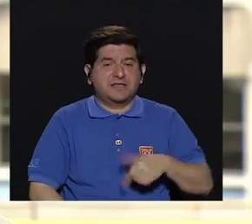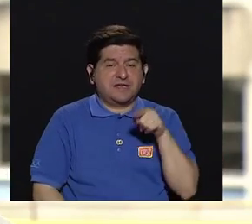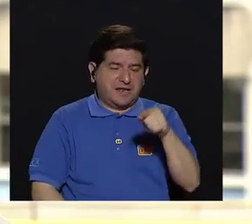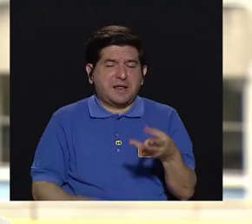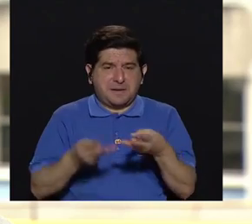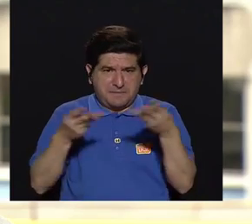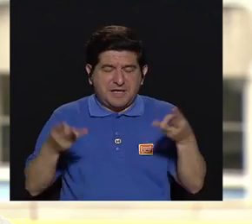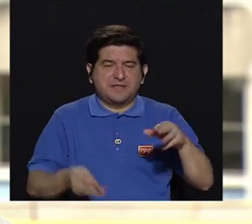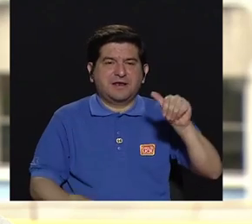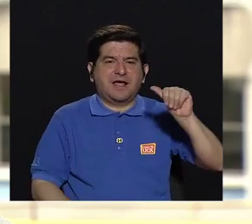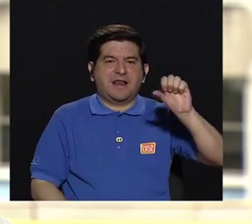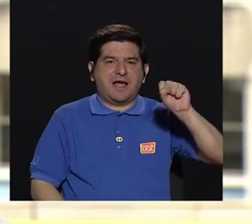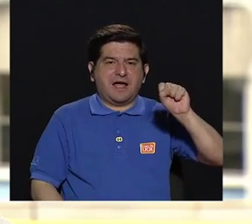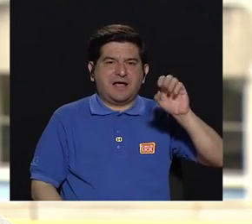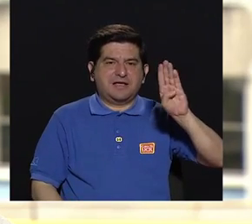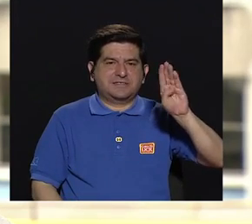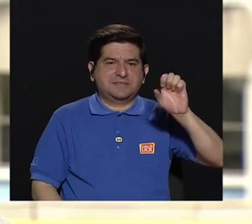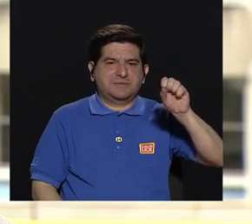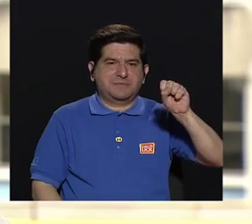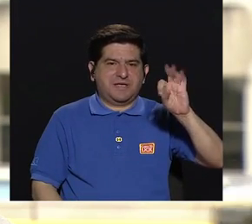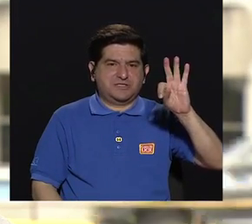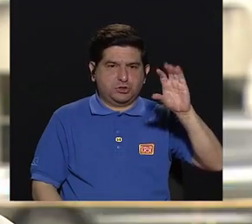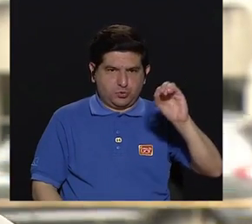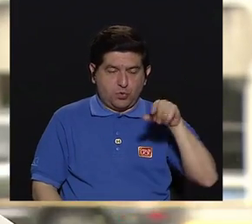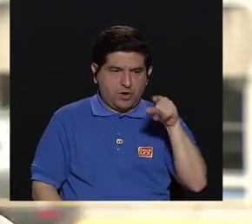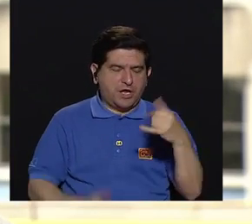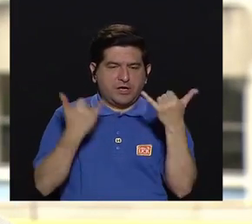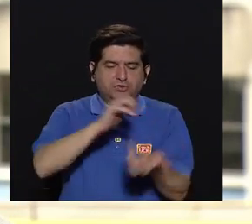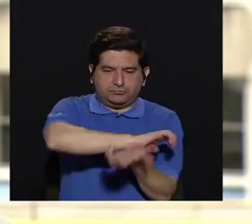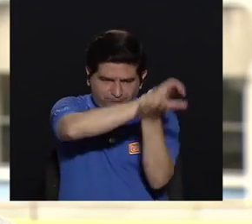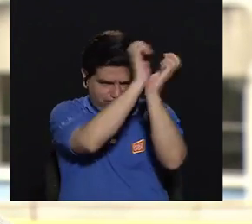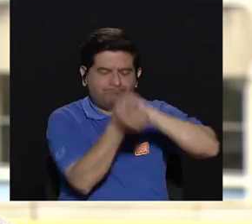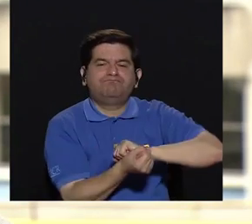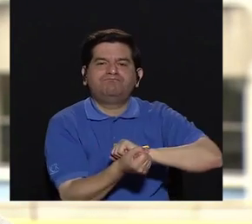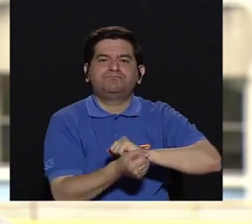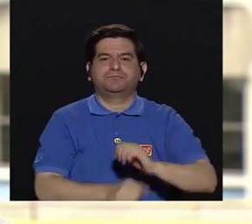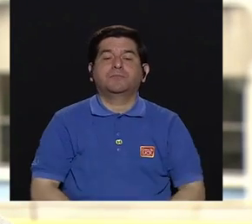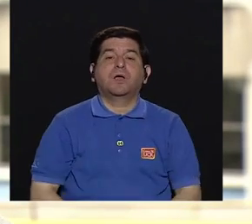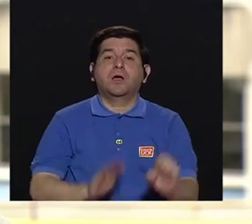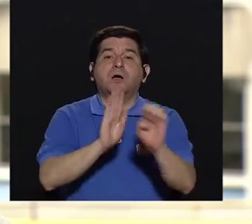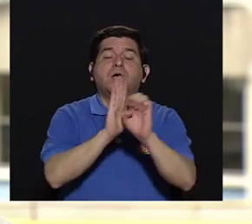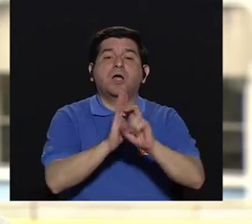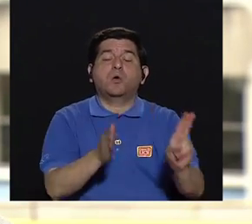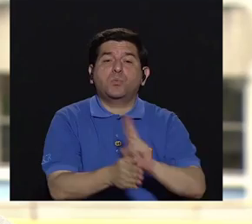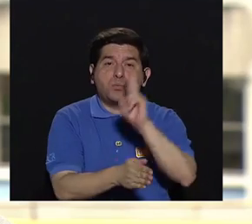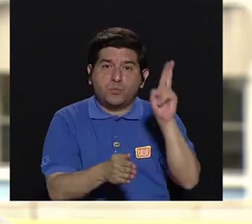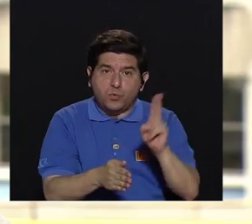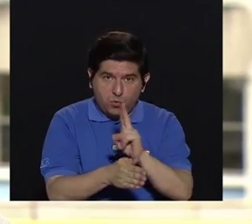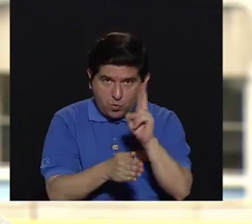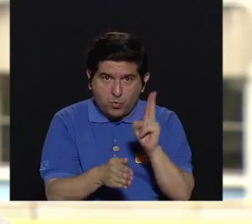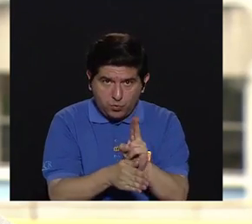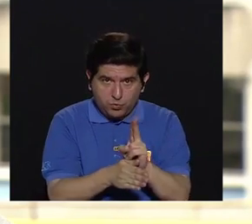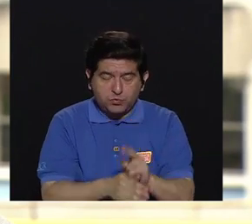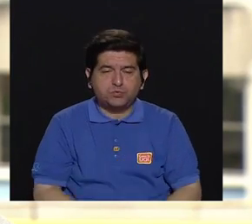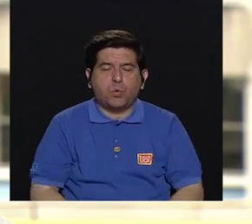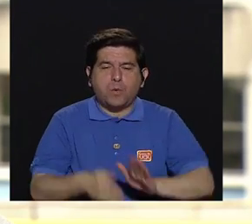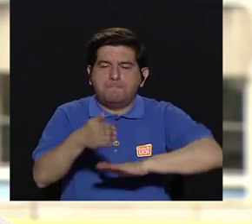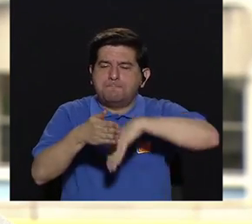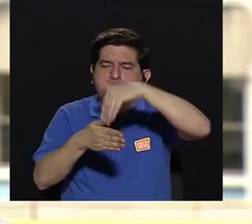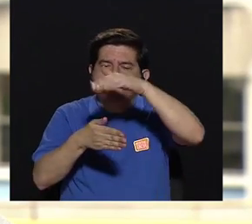tenía cubiertas de asbesto. Entonces, todo eso se ha cambiado. Por ejemplo, el uso de la